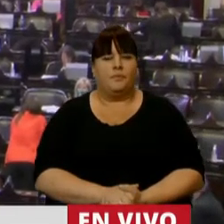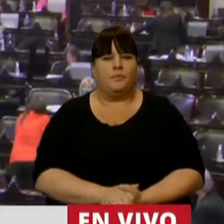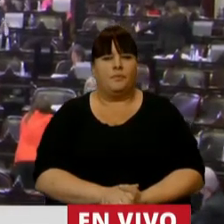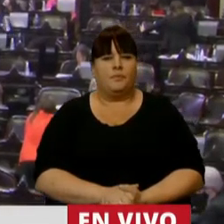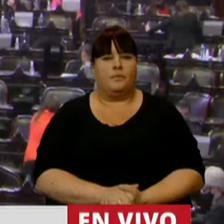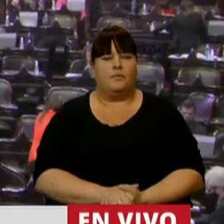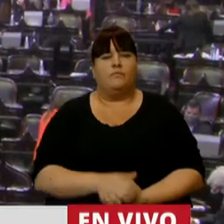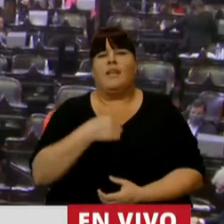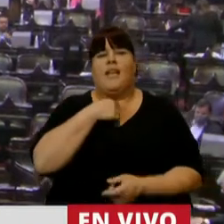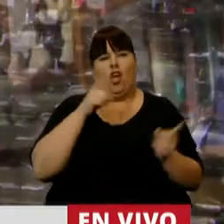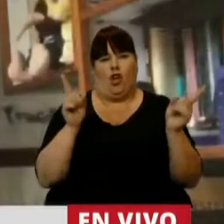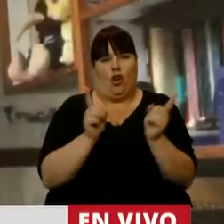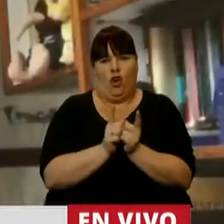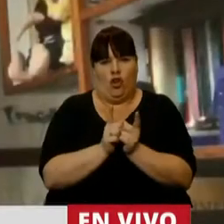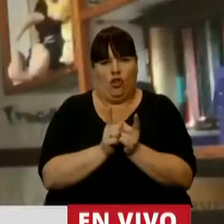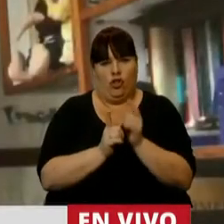Quiero ser breve.